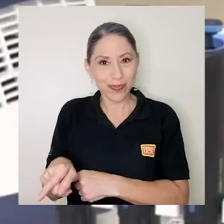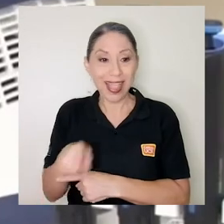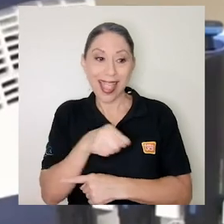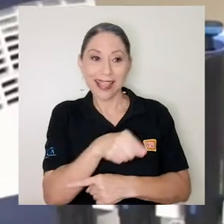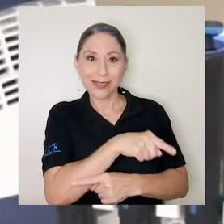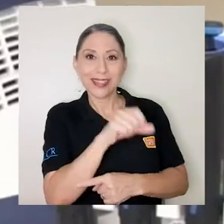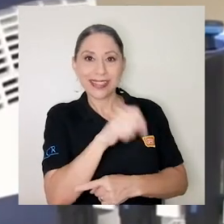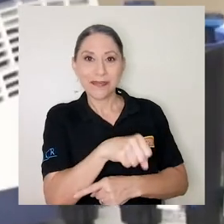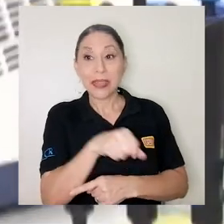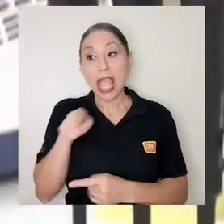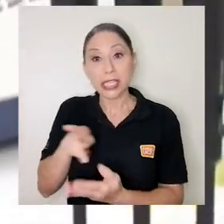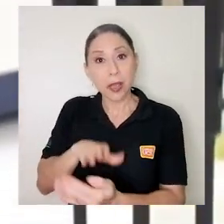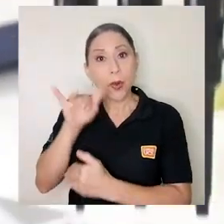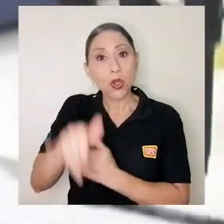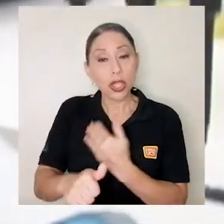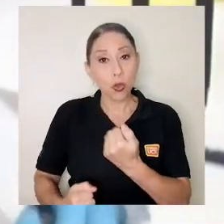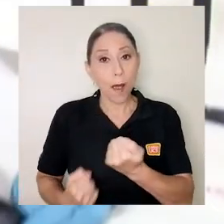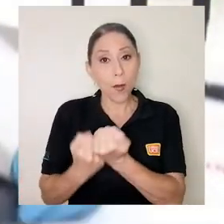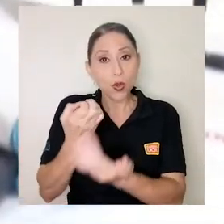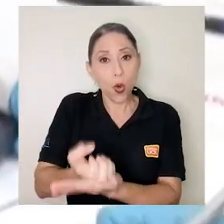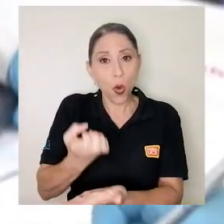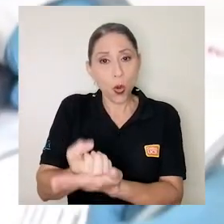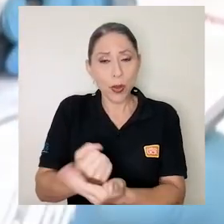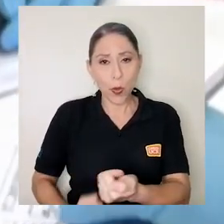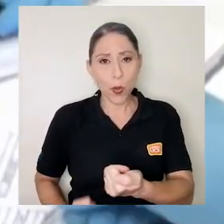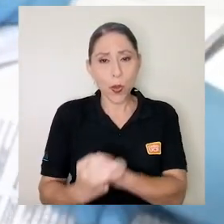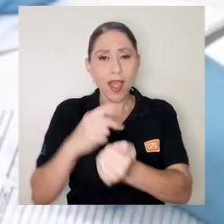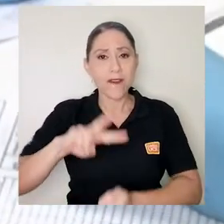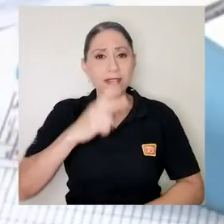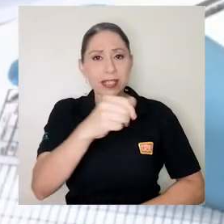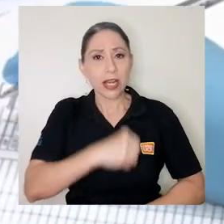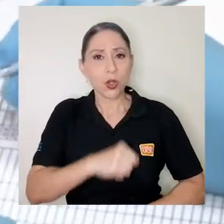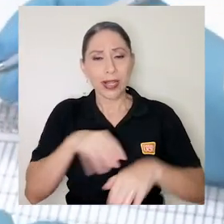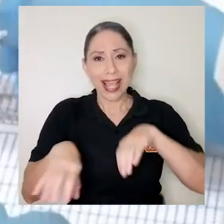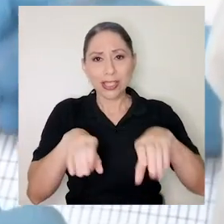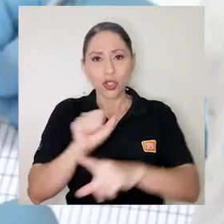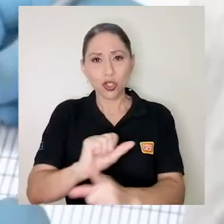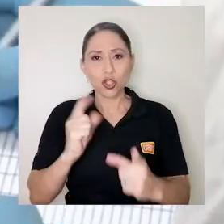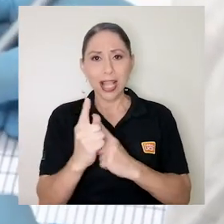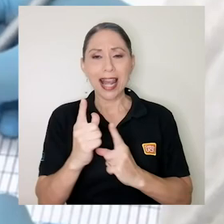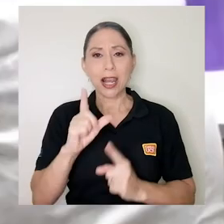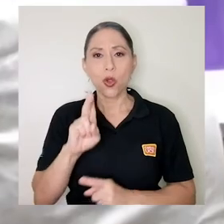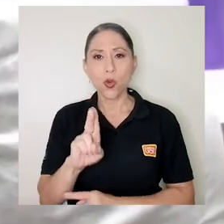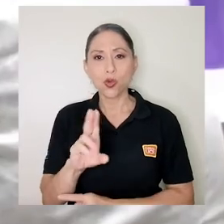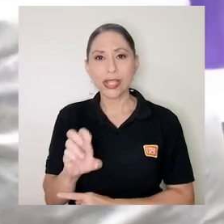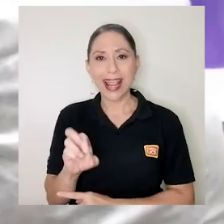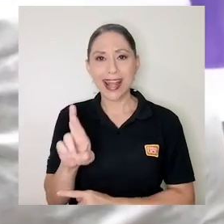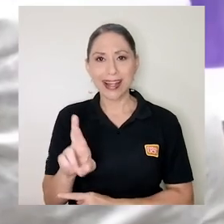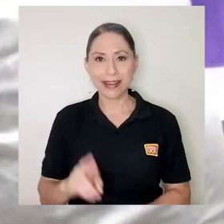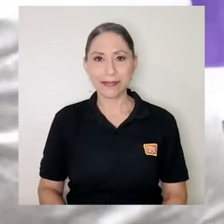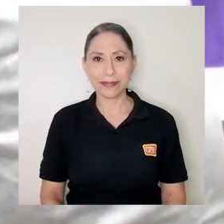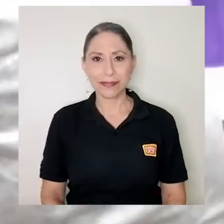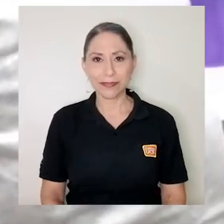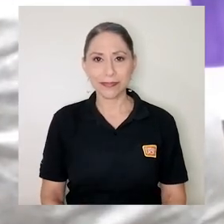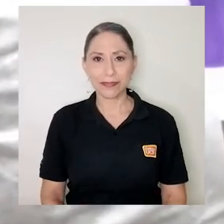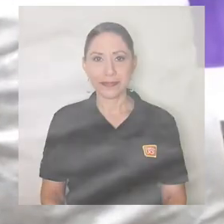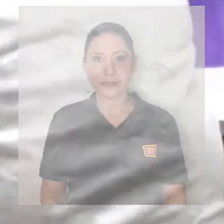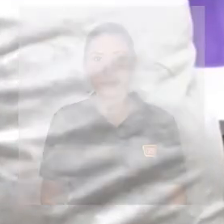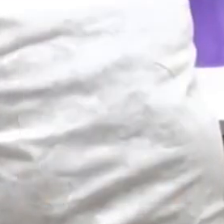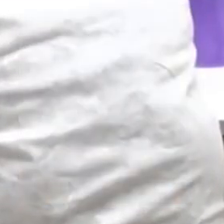Este proyecto ha contado con el apoyo económico y el respaldo de la Vicerrectoría de Acción Social de la UCR.